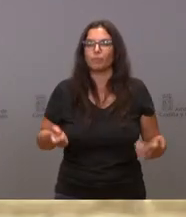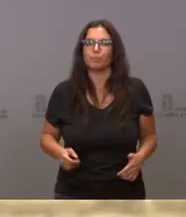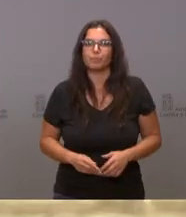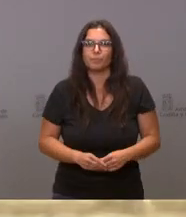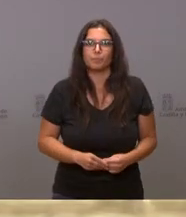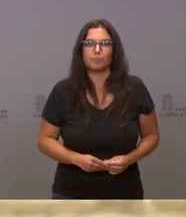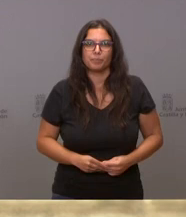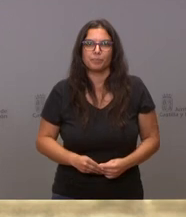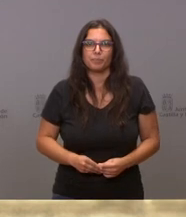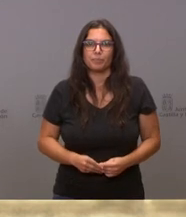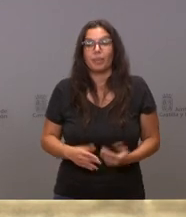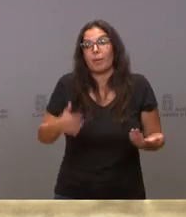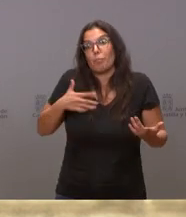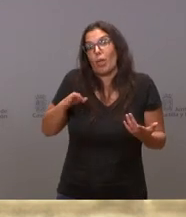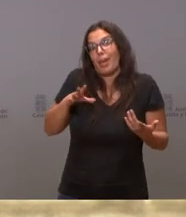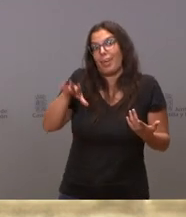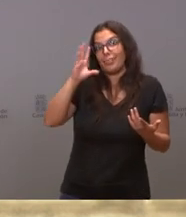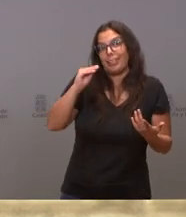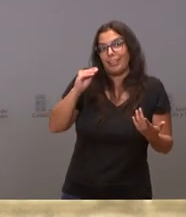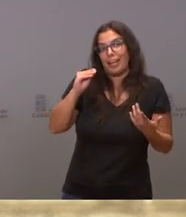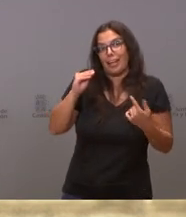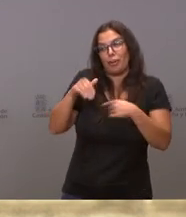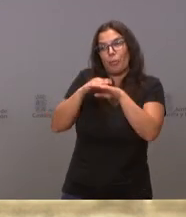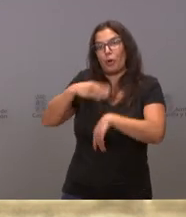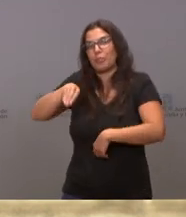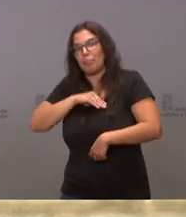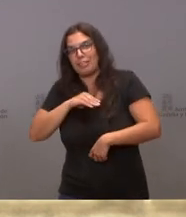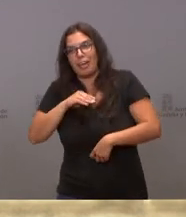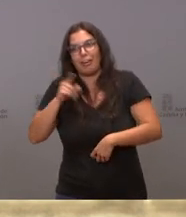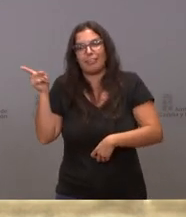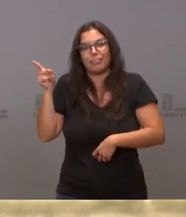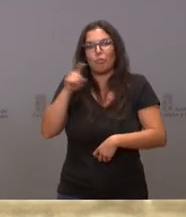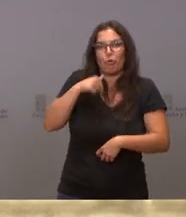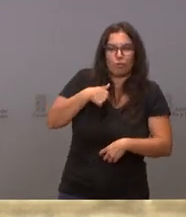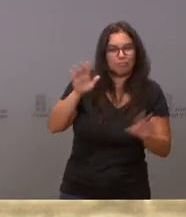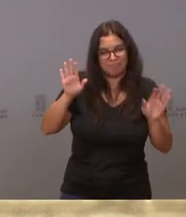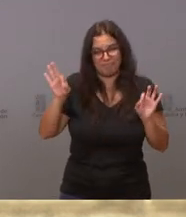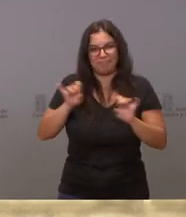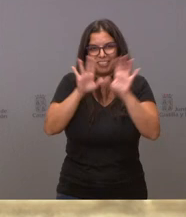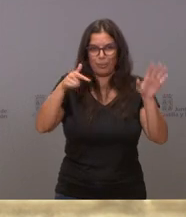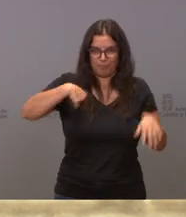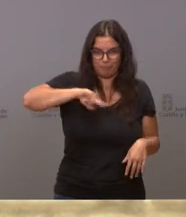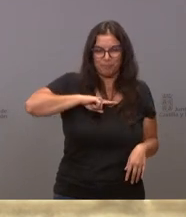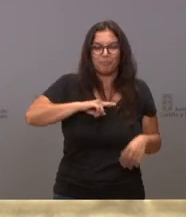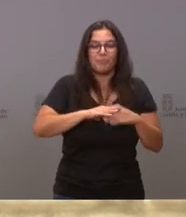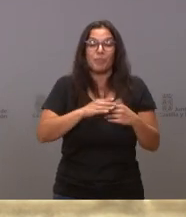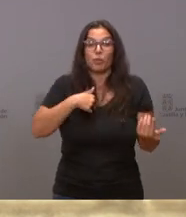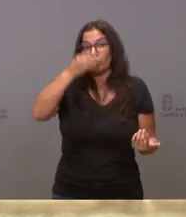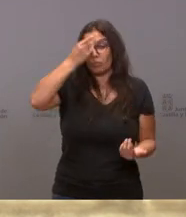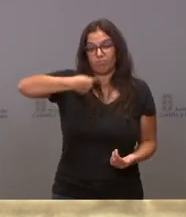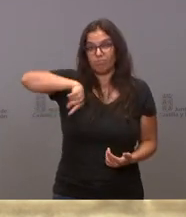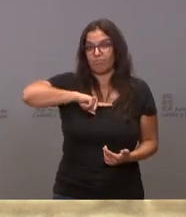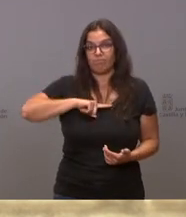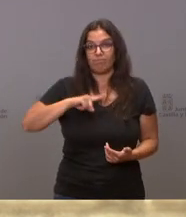Mire, es que podría interpretarse la postura del Gobierno de España respecto a la pandemia. Creo que hemos demostrado